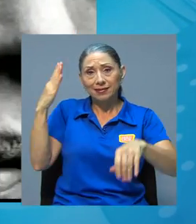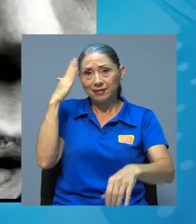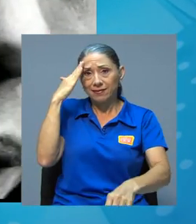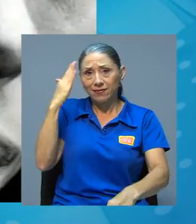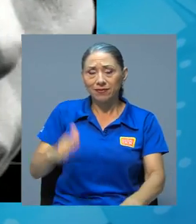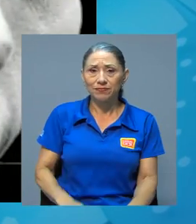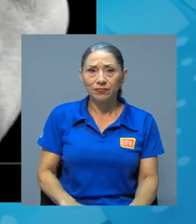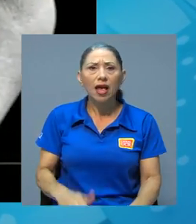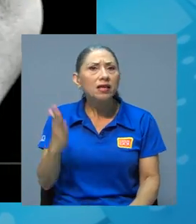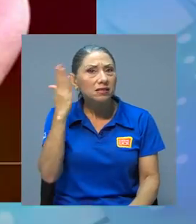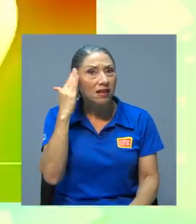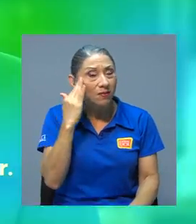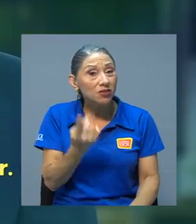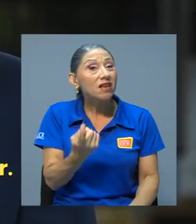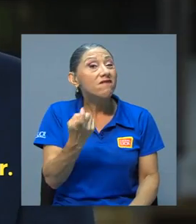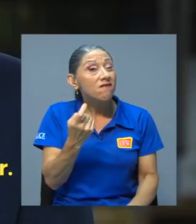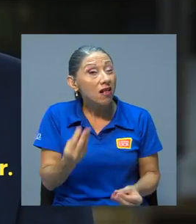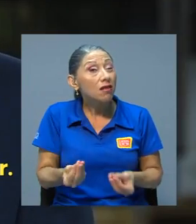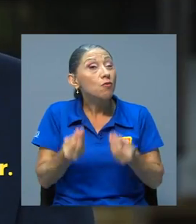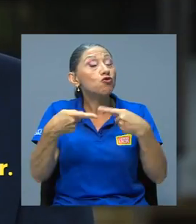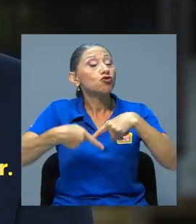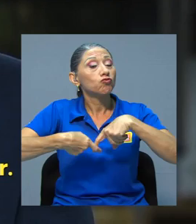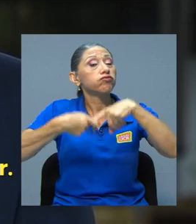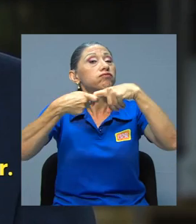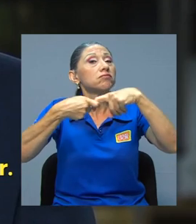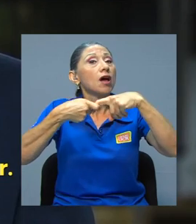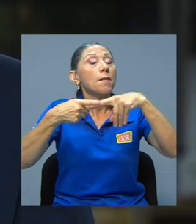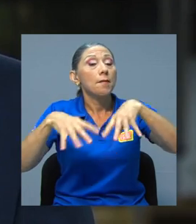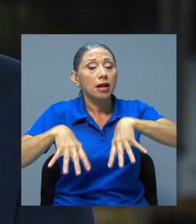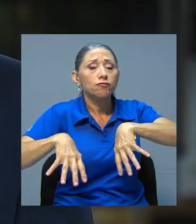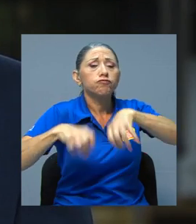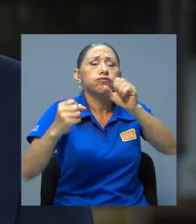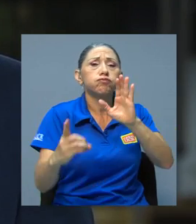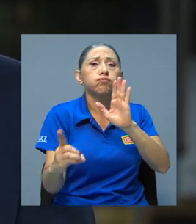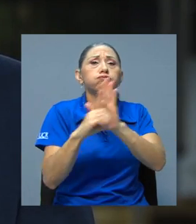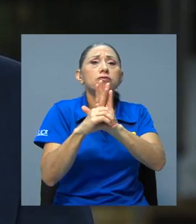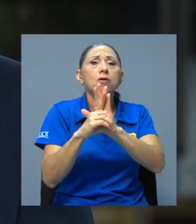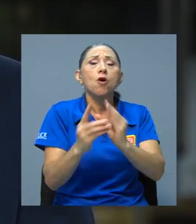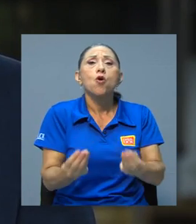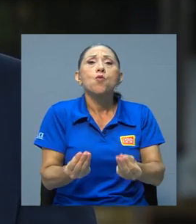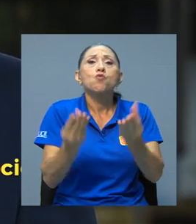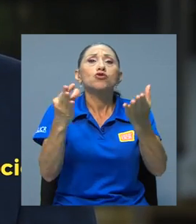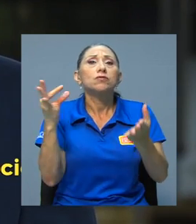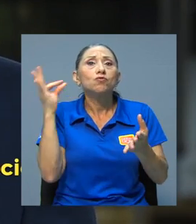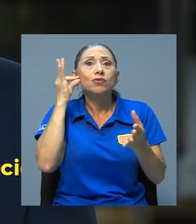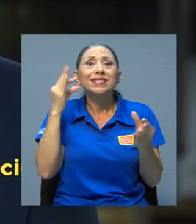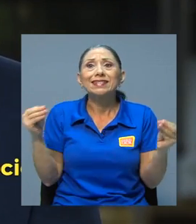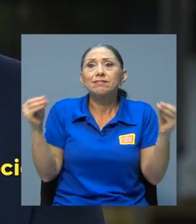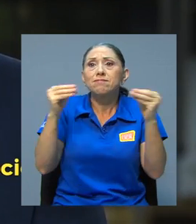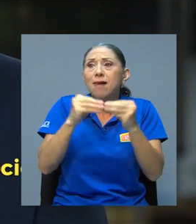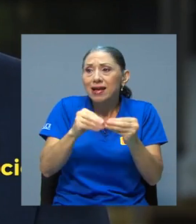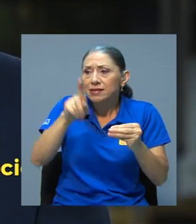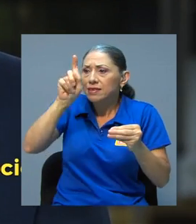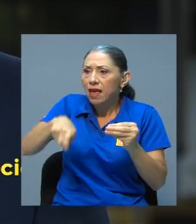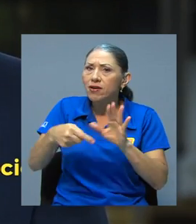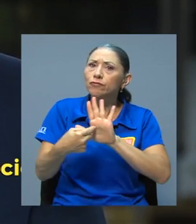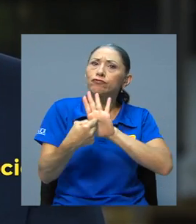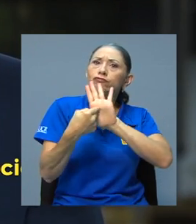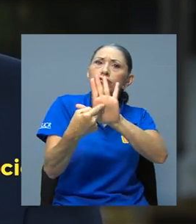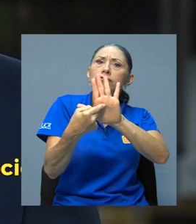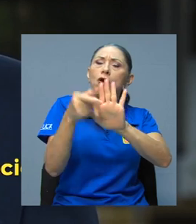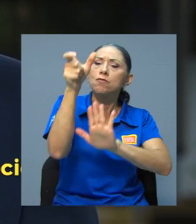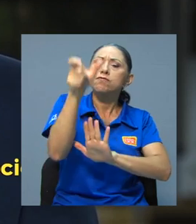saber. Sabemos que aún falta mucho por reivindicar. Muchas mujeres más deben ocupar espacios